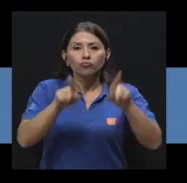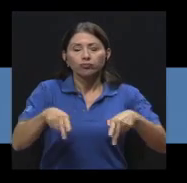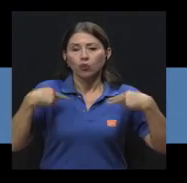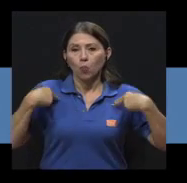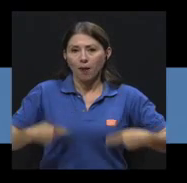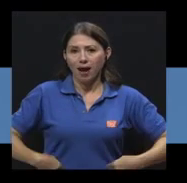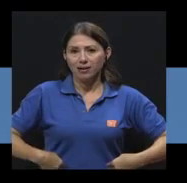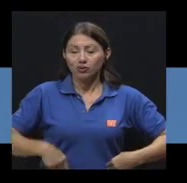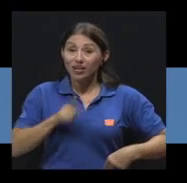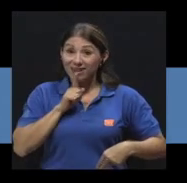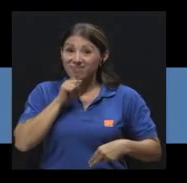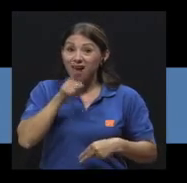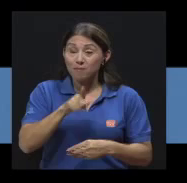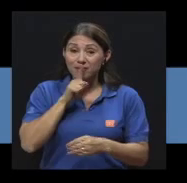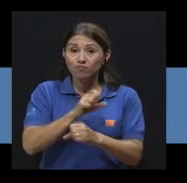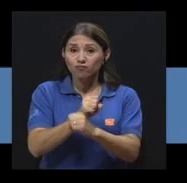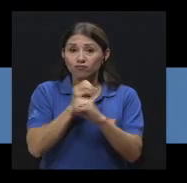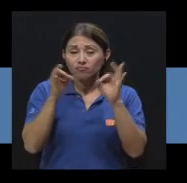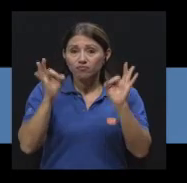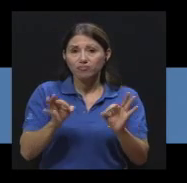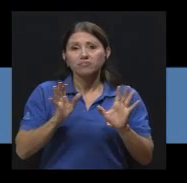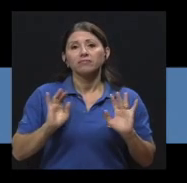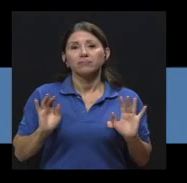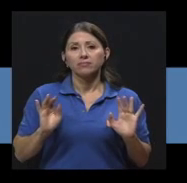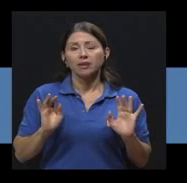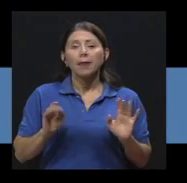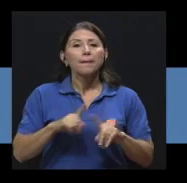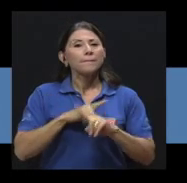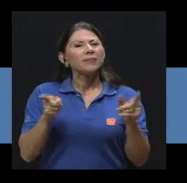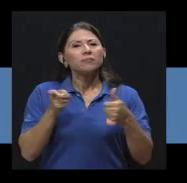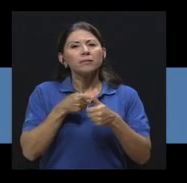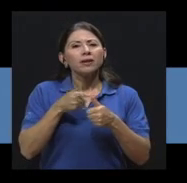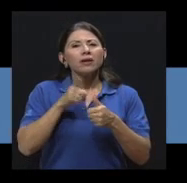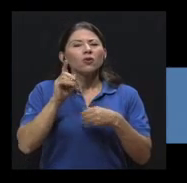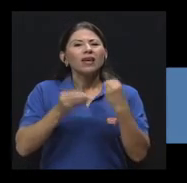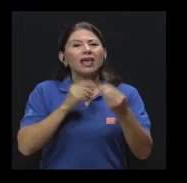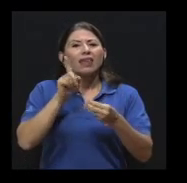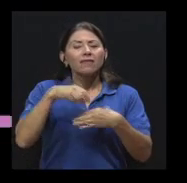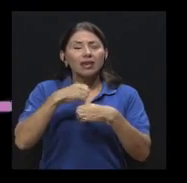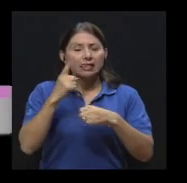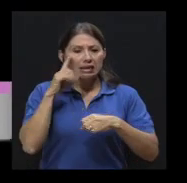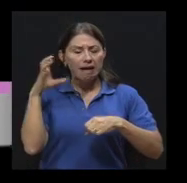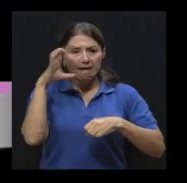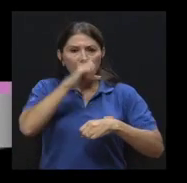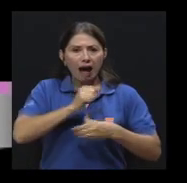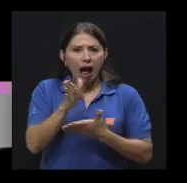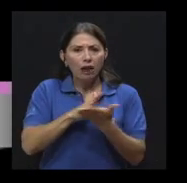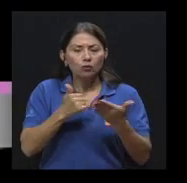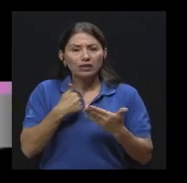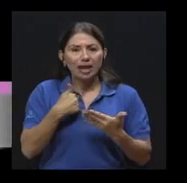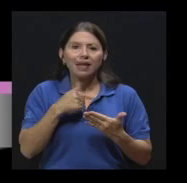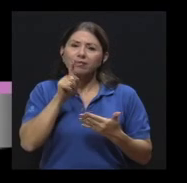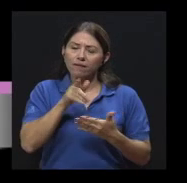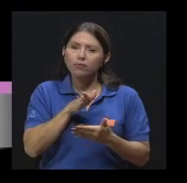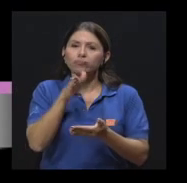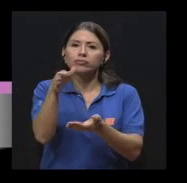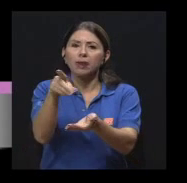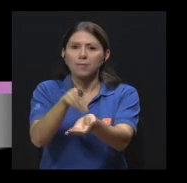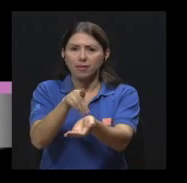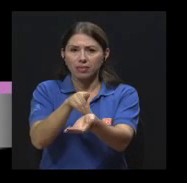eficacia de estas sustancias, ¿verdad? Pues lo primero es acudir al médico para que sean